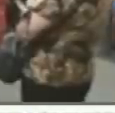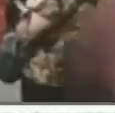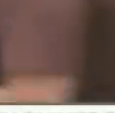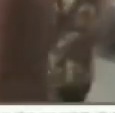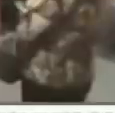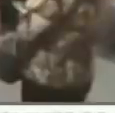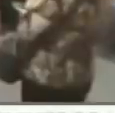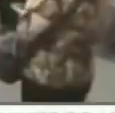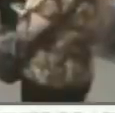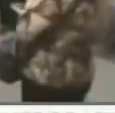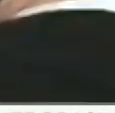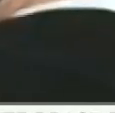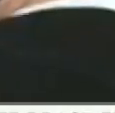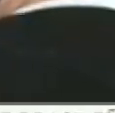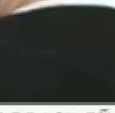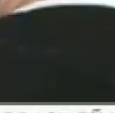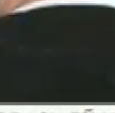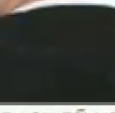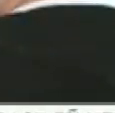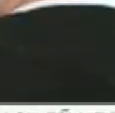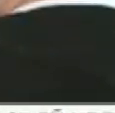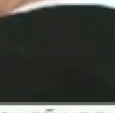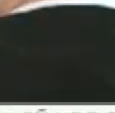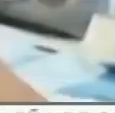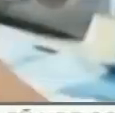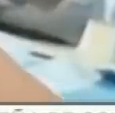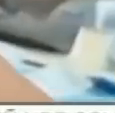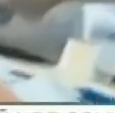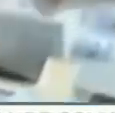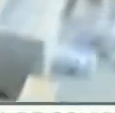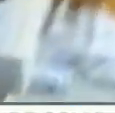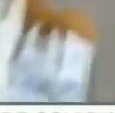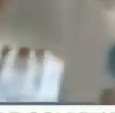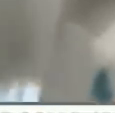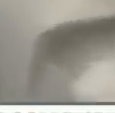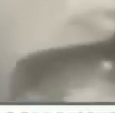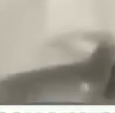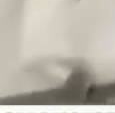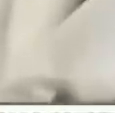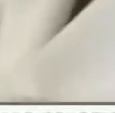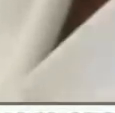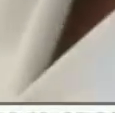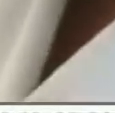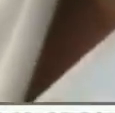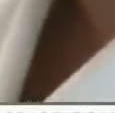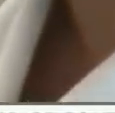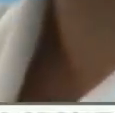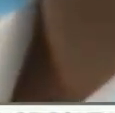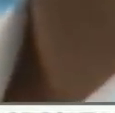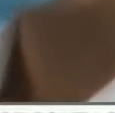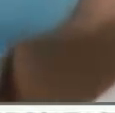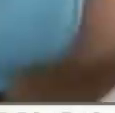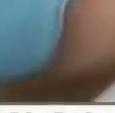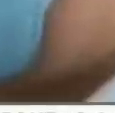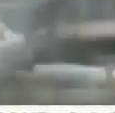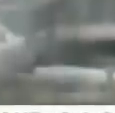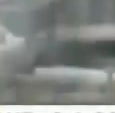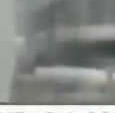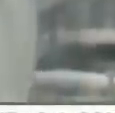P1, es más contagiosa, la nueva, podría ser resistente, a las vacunas, según el estudio publicado,